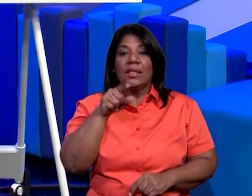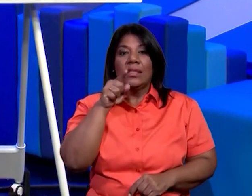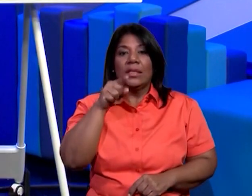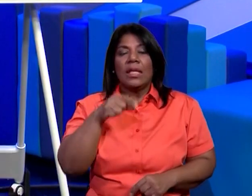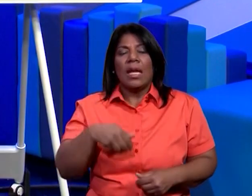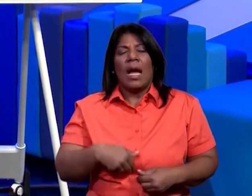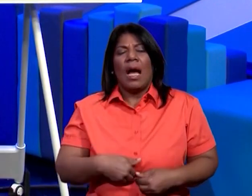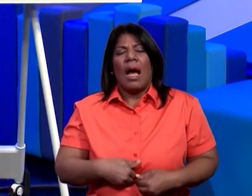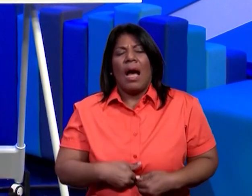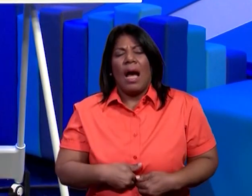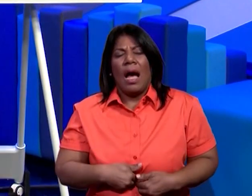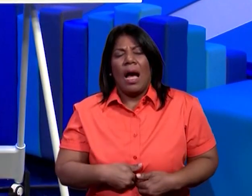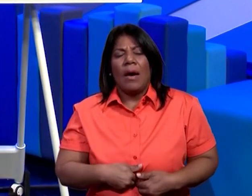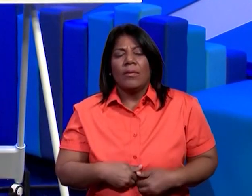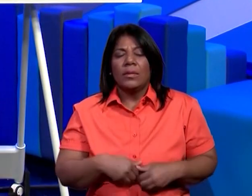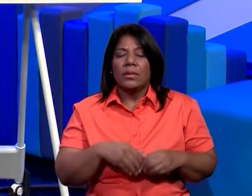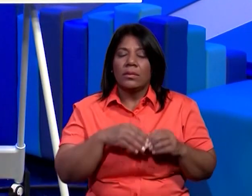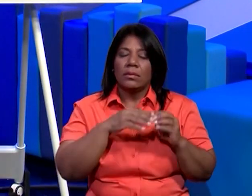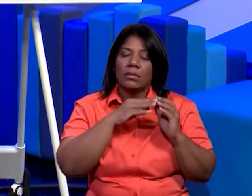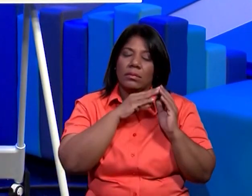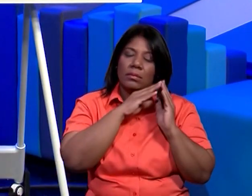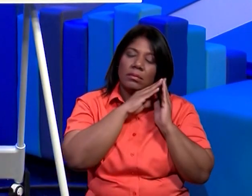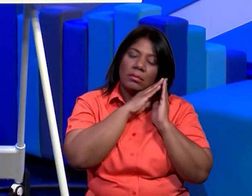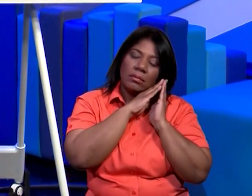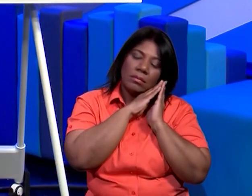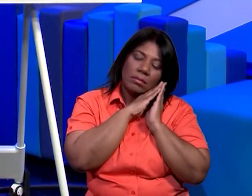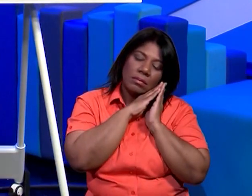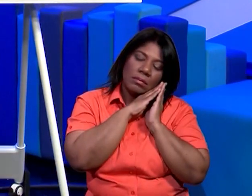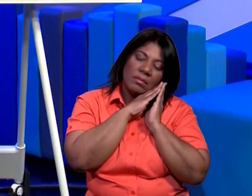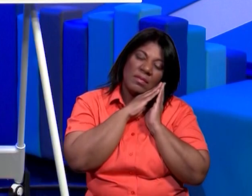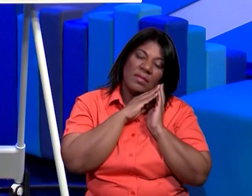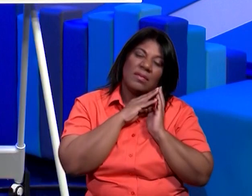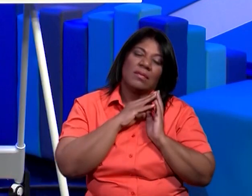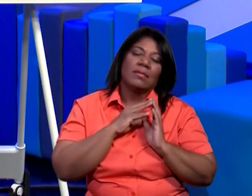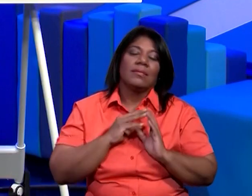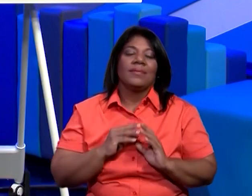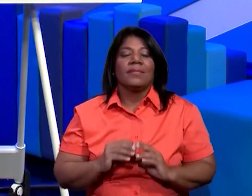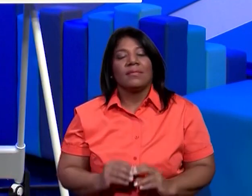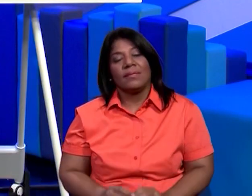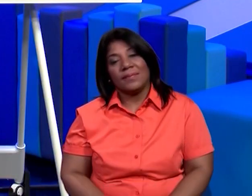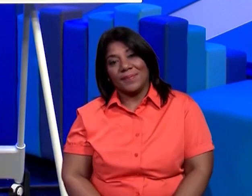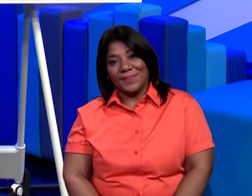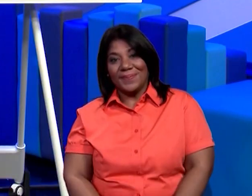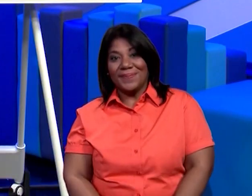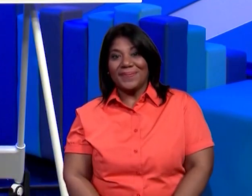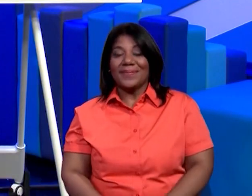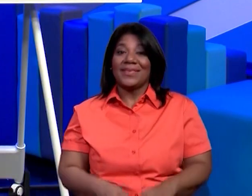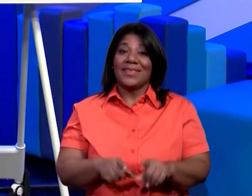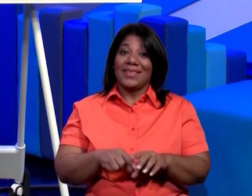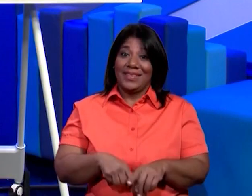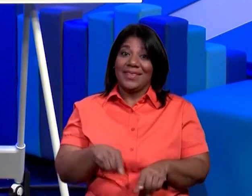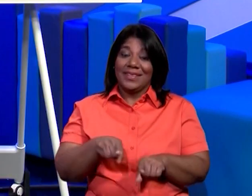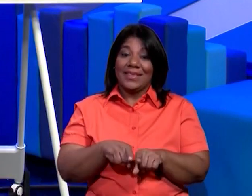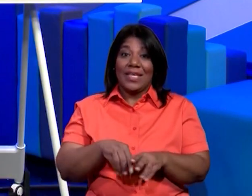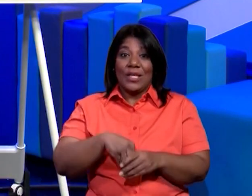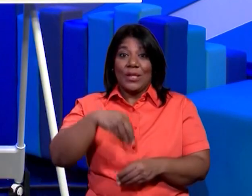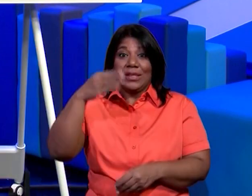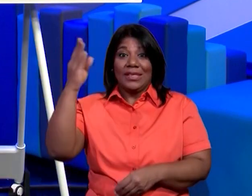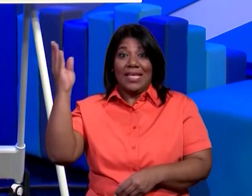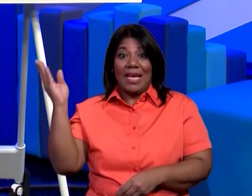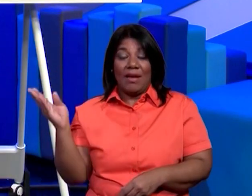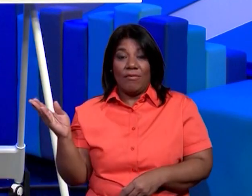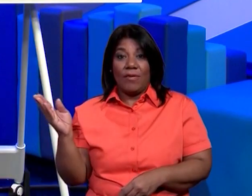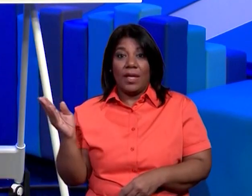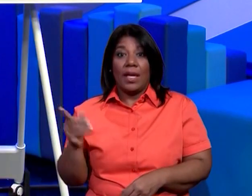hambre si tenemos sueños si estamos cansados eso es un estímulo interno un estímulo externo es